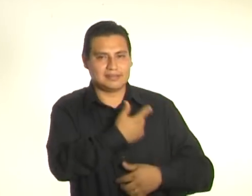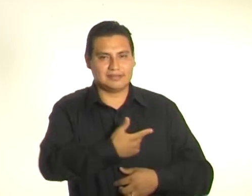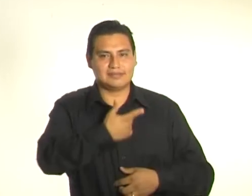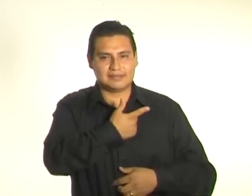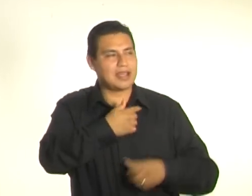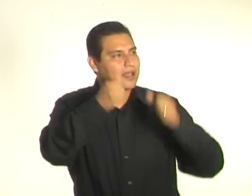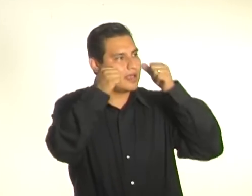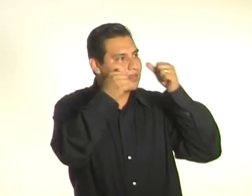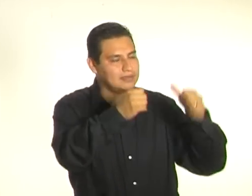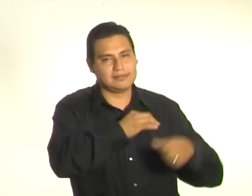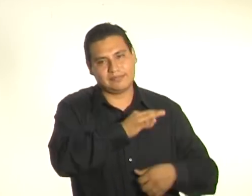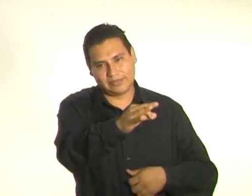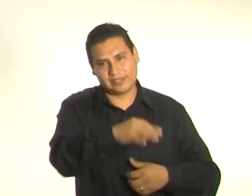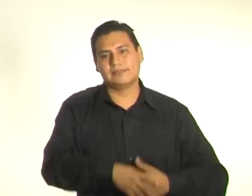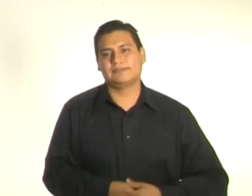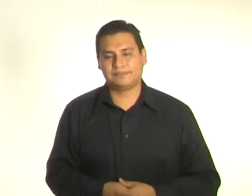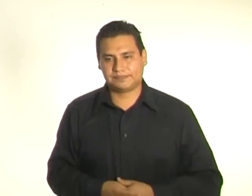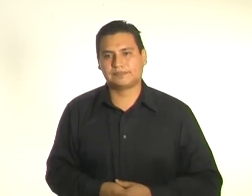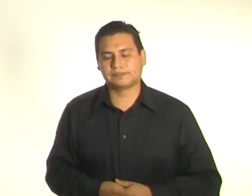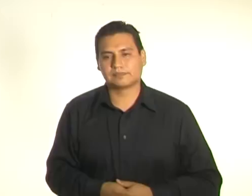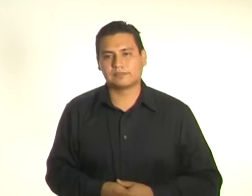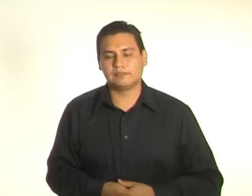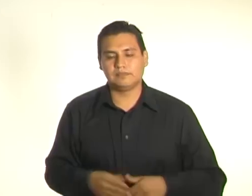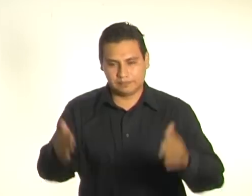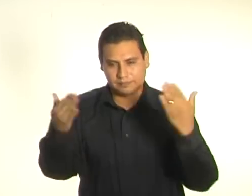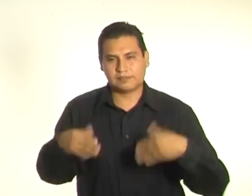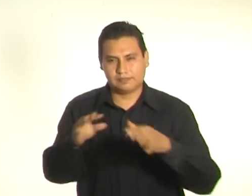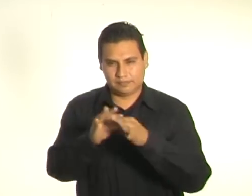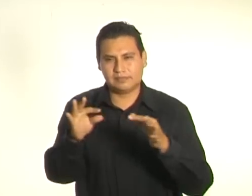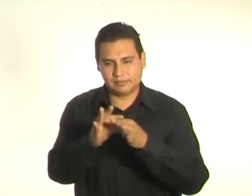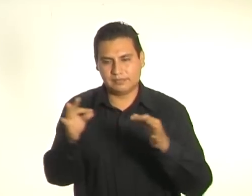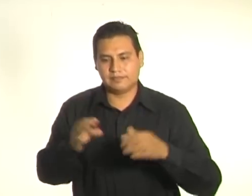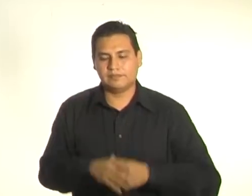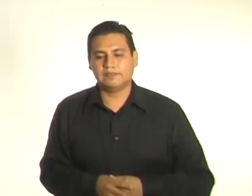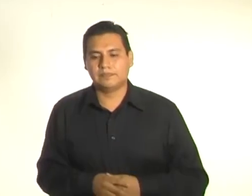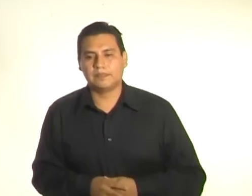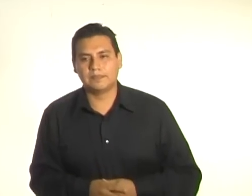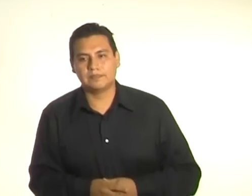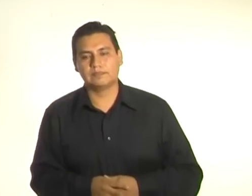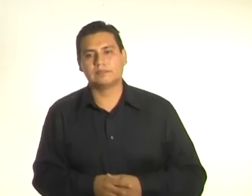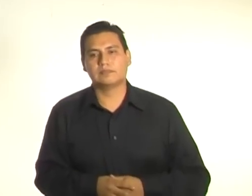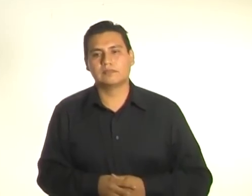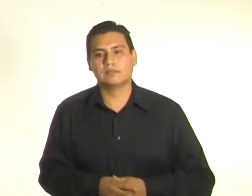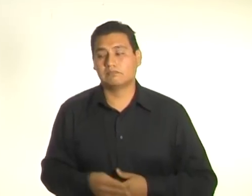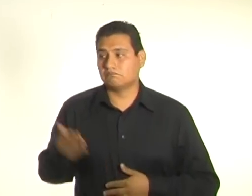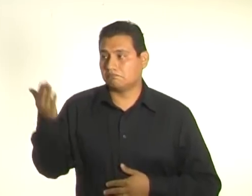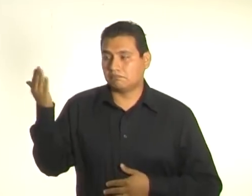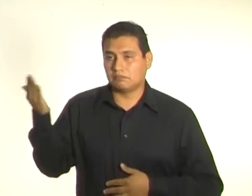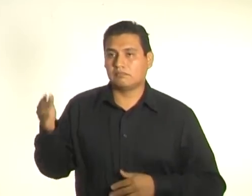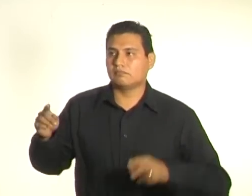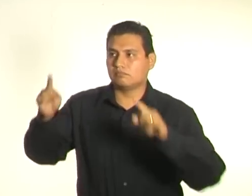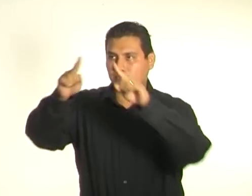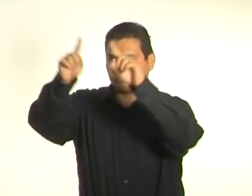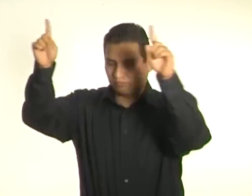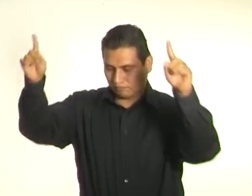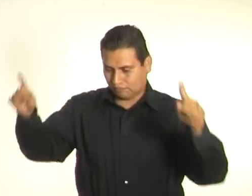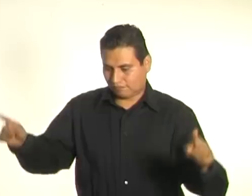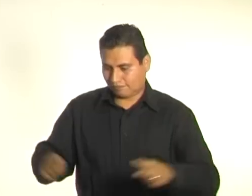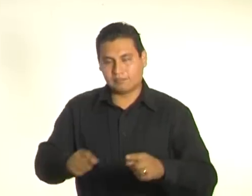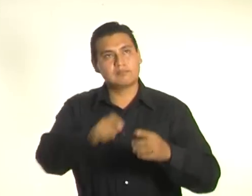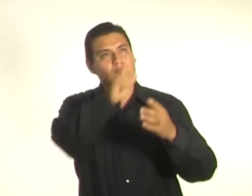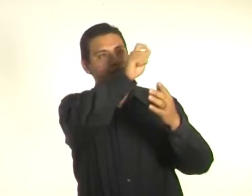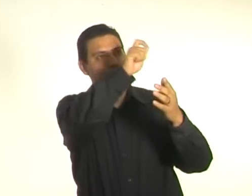Ok. Entonces vamos a continuar. Para hacer una exposición, niños, es